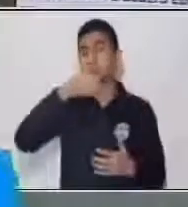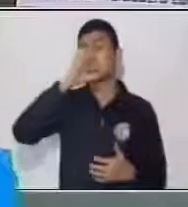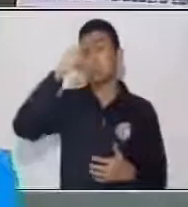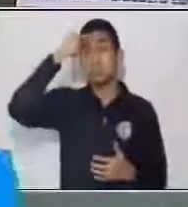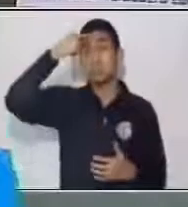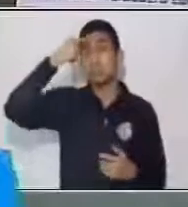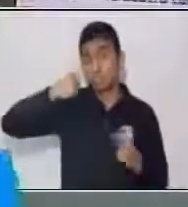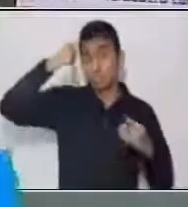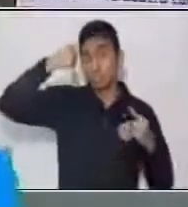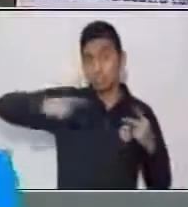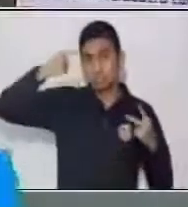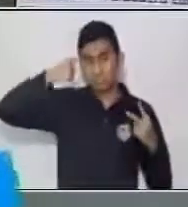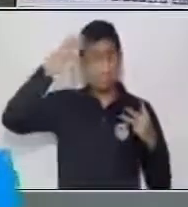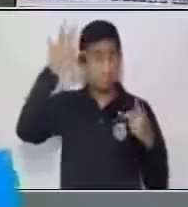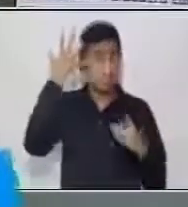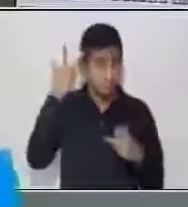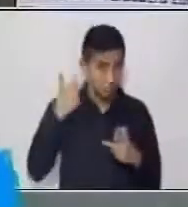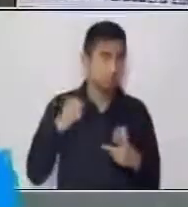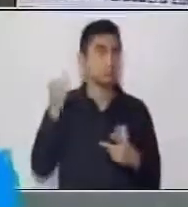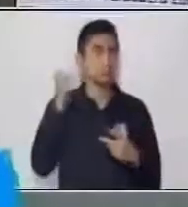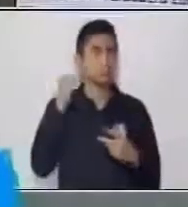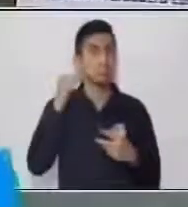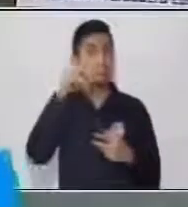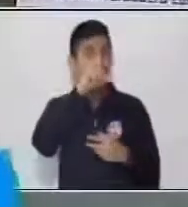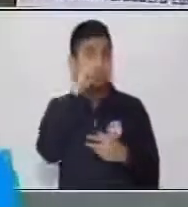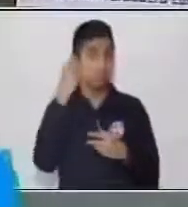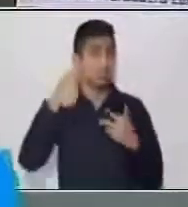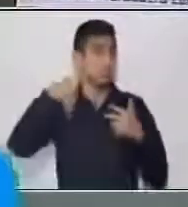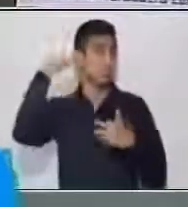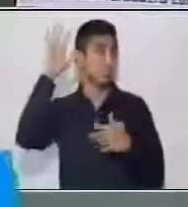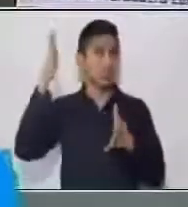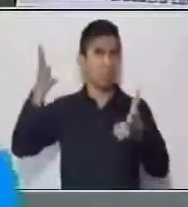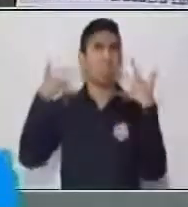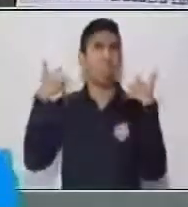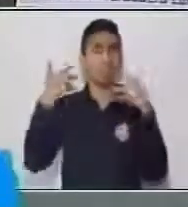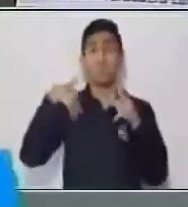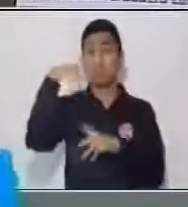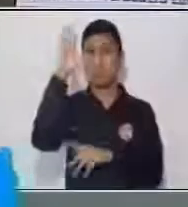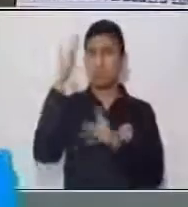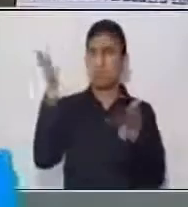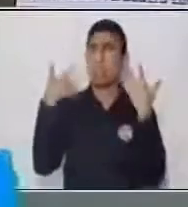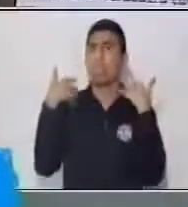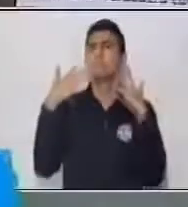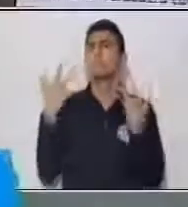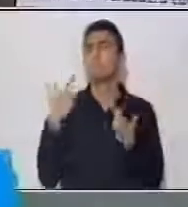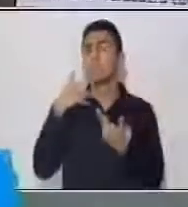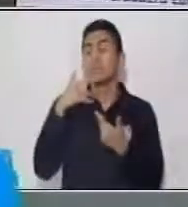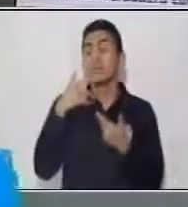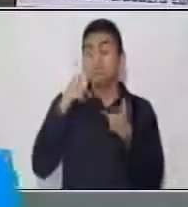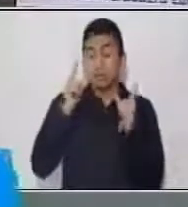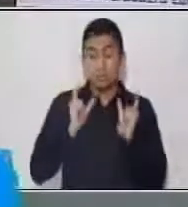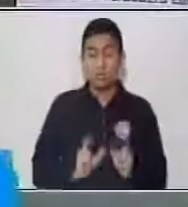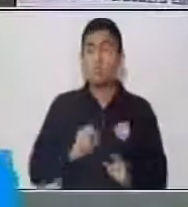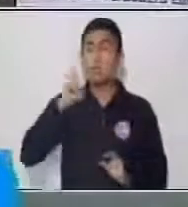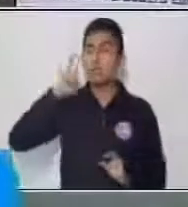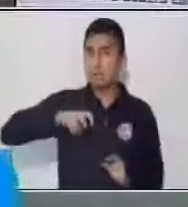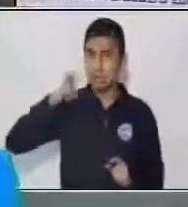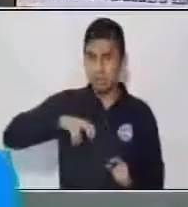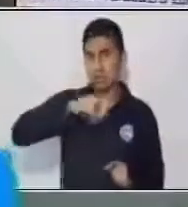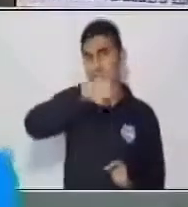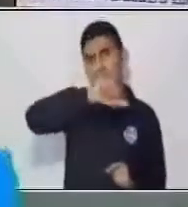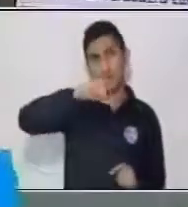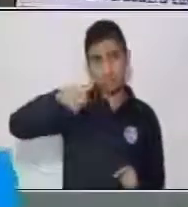diariamente especialmente en los meses más calurosos ya que el cuerpo necesita estar depurando e